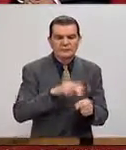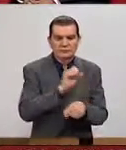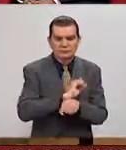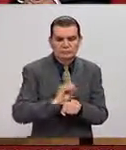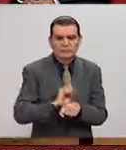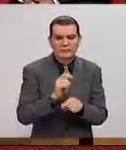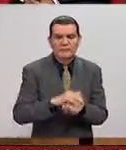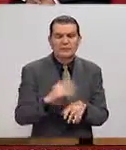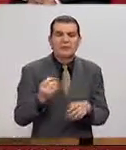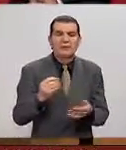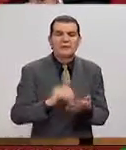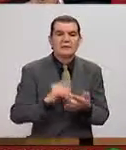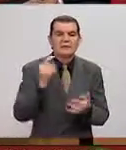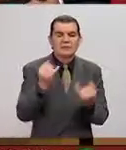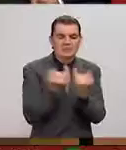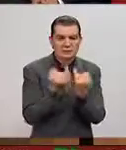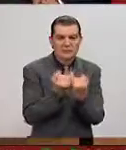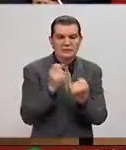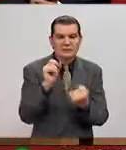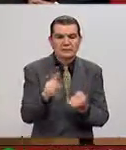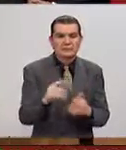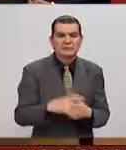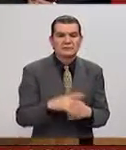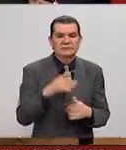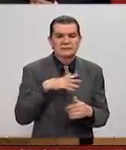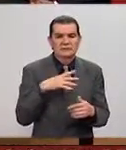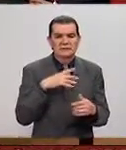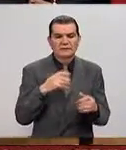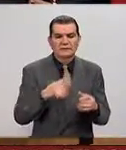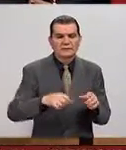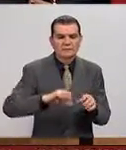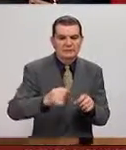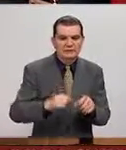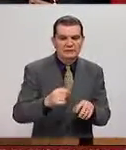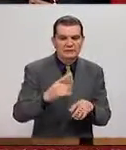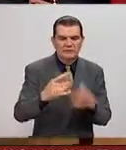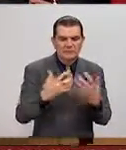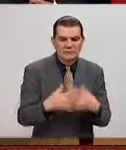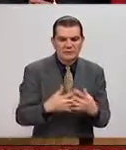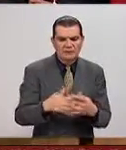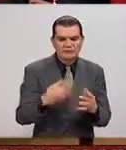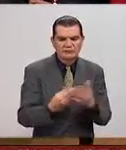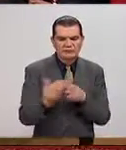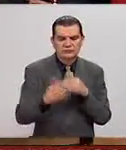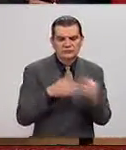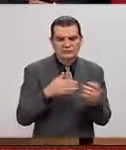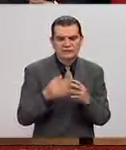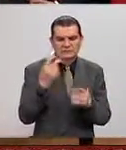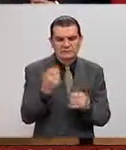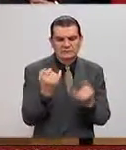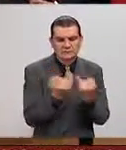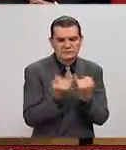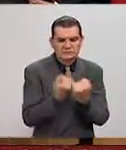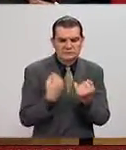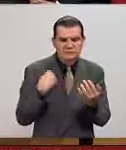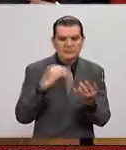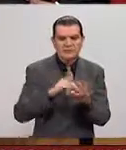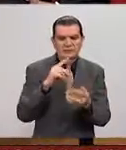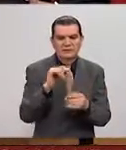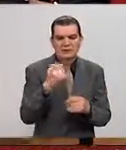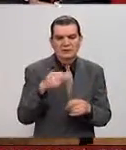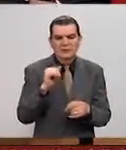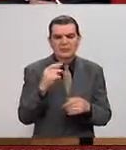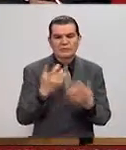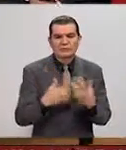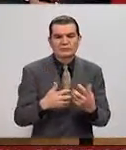digamos. práctico. En lo práctico. Pero también aquel maneral que hace que una máquina muy sofisticada funcione, pues, es sujeta de diseño industrial,